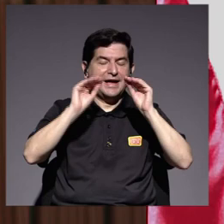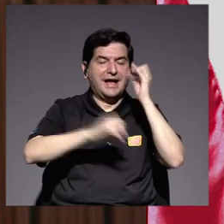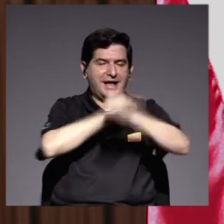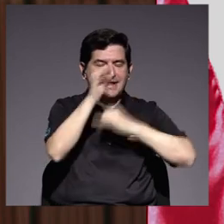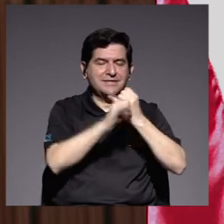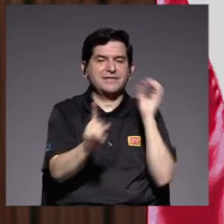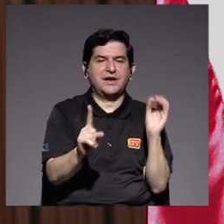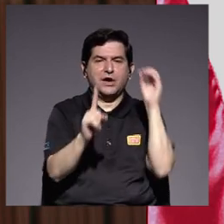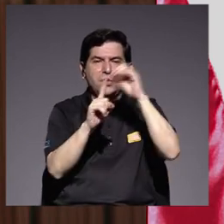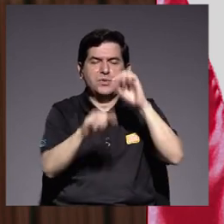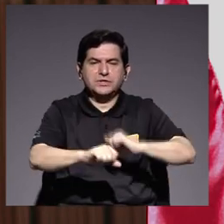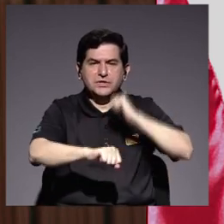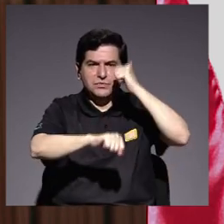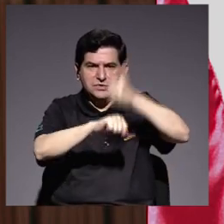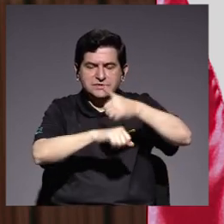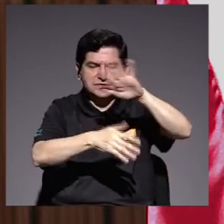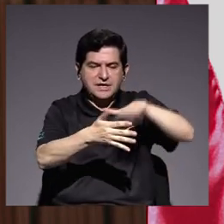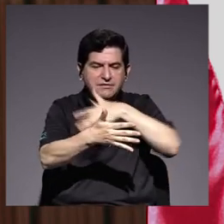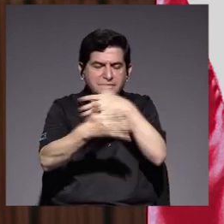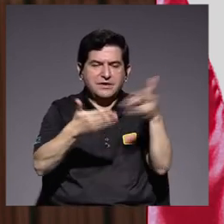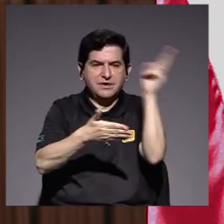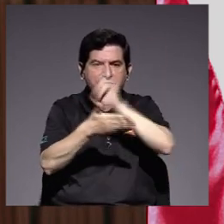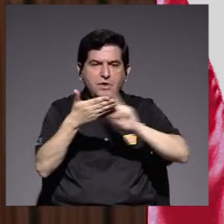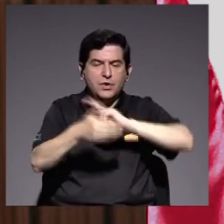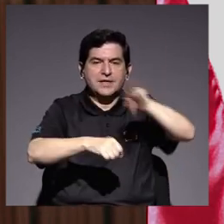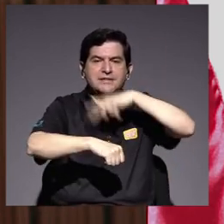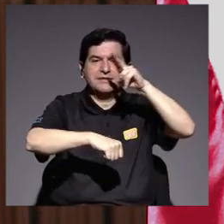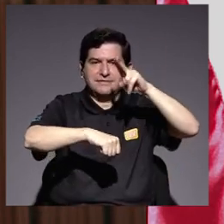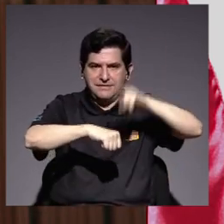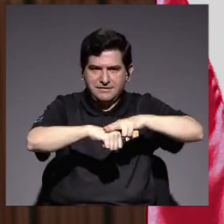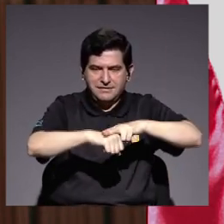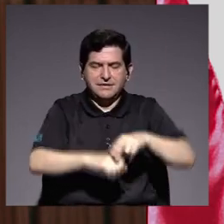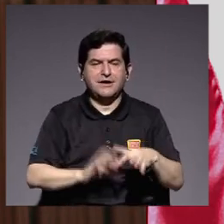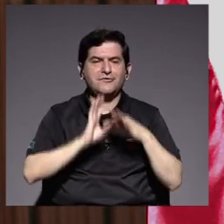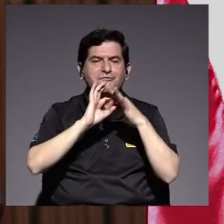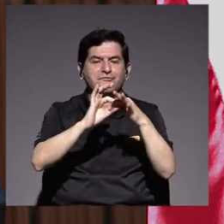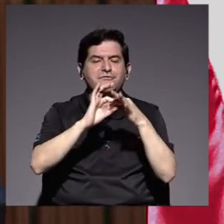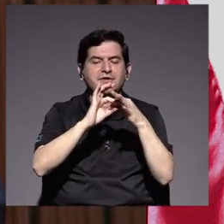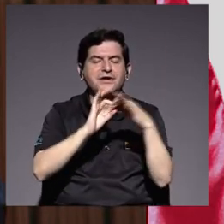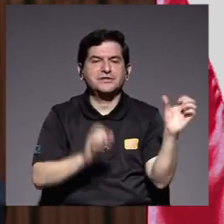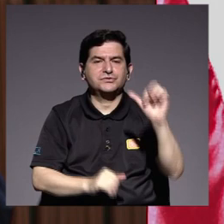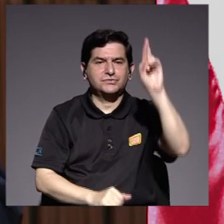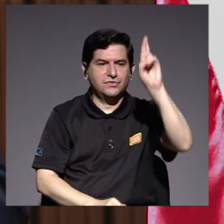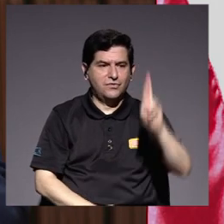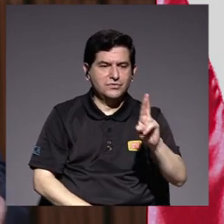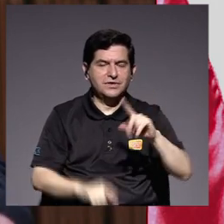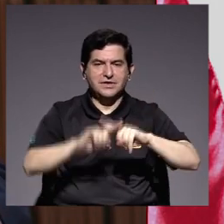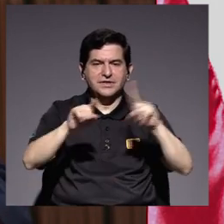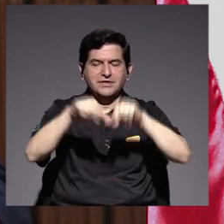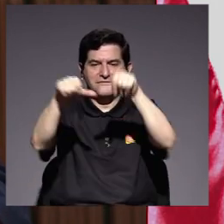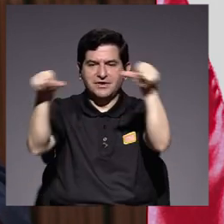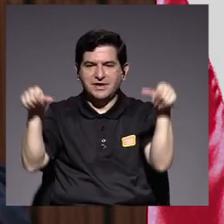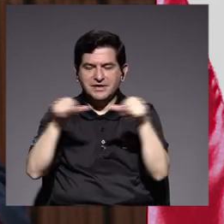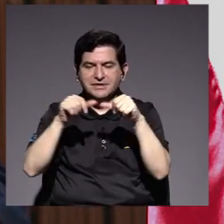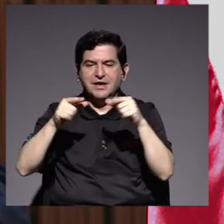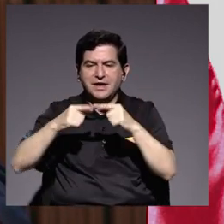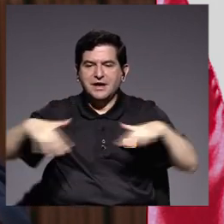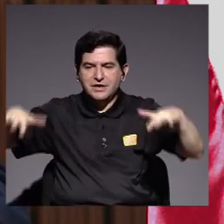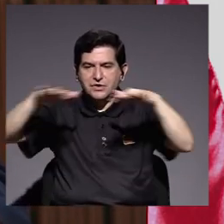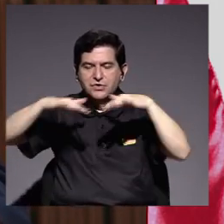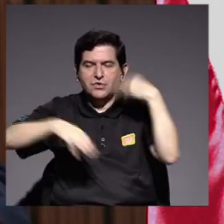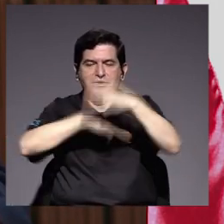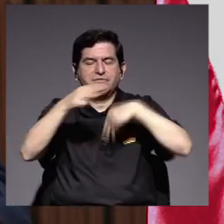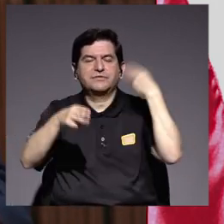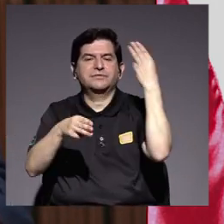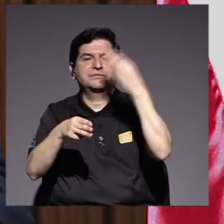como objetivo posesionar en la agenda universitaria y nacional las relaciones entre Costa Rica y varias áreas geográfico-culturales